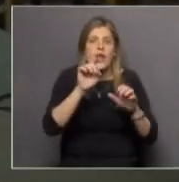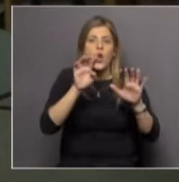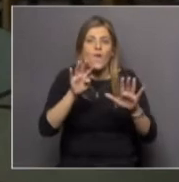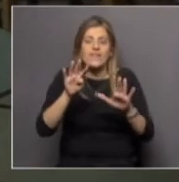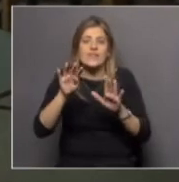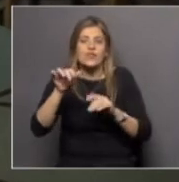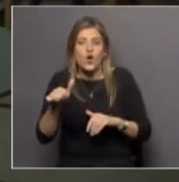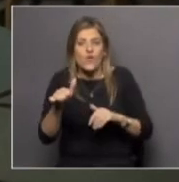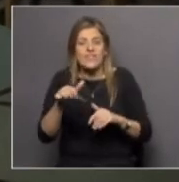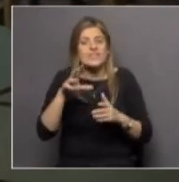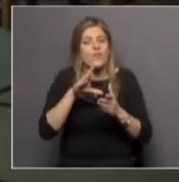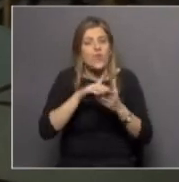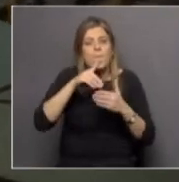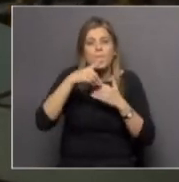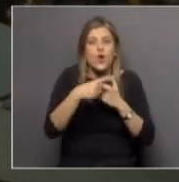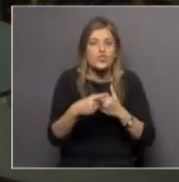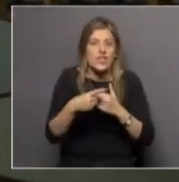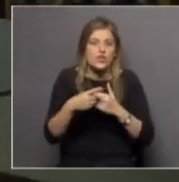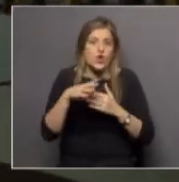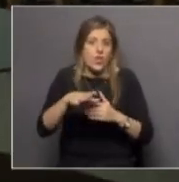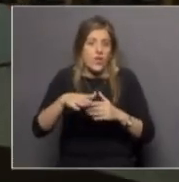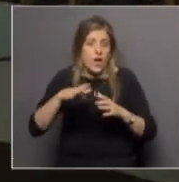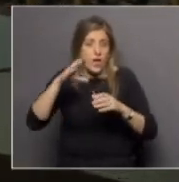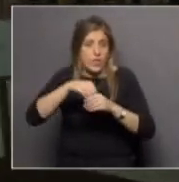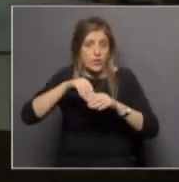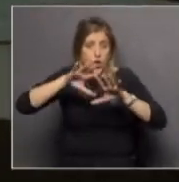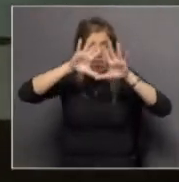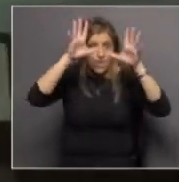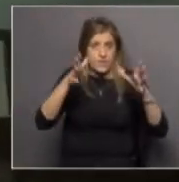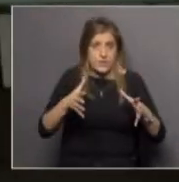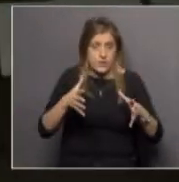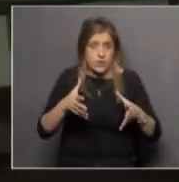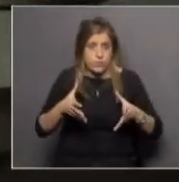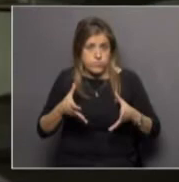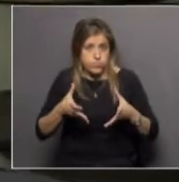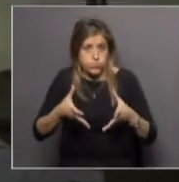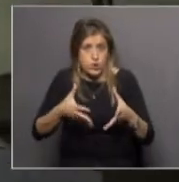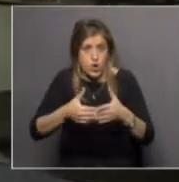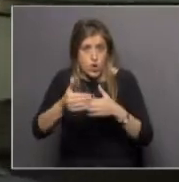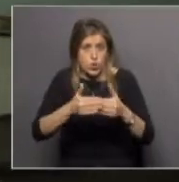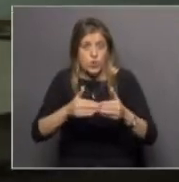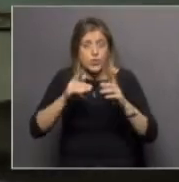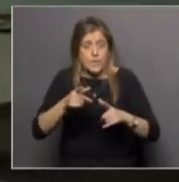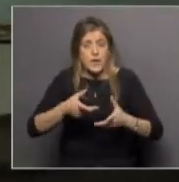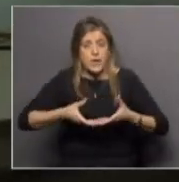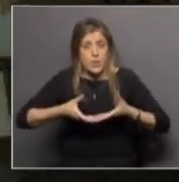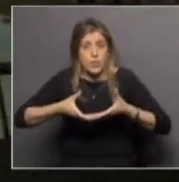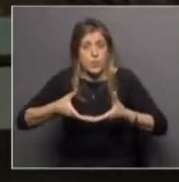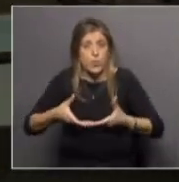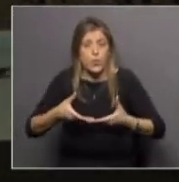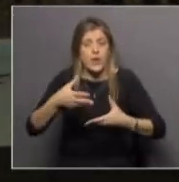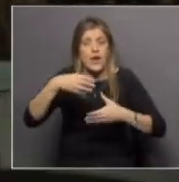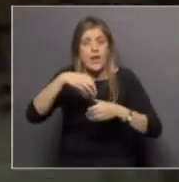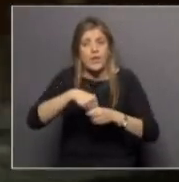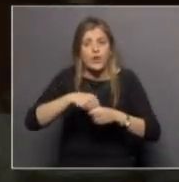El proyecto involucró tanto el edificio como el túnel en sí que es compuesto por toda la